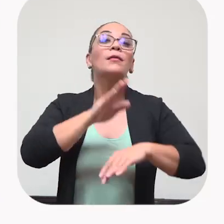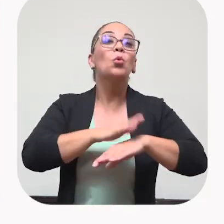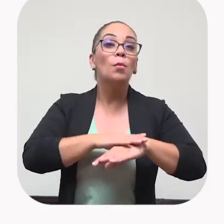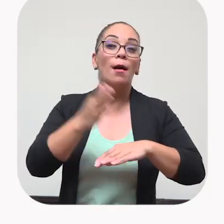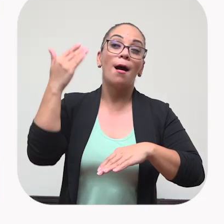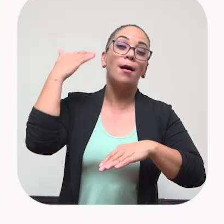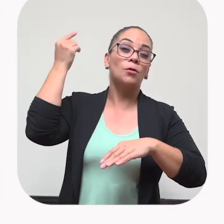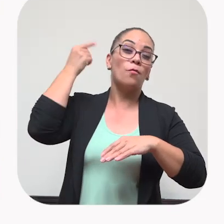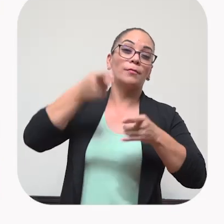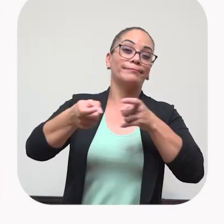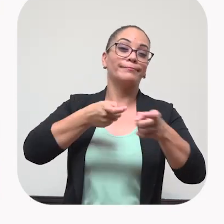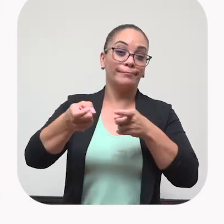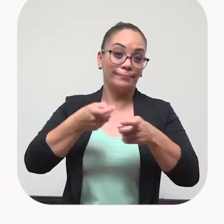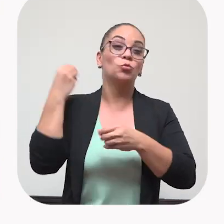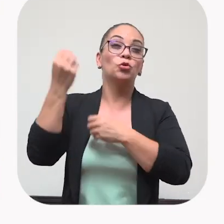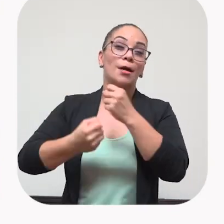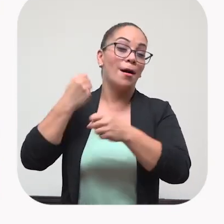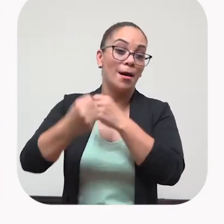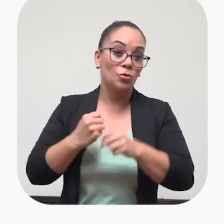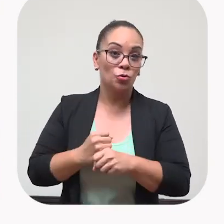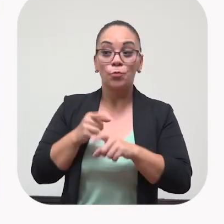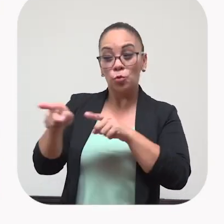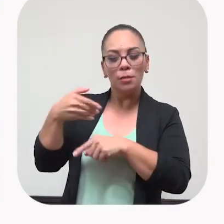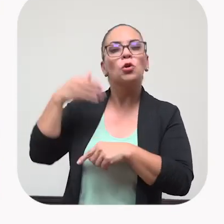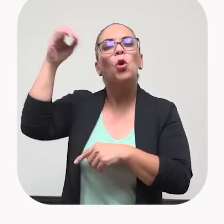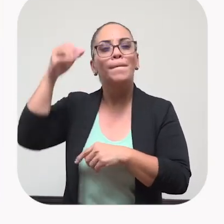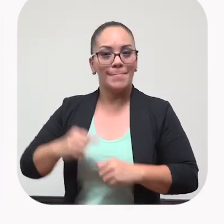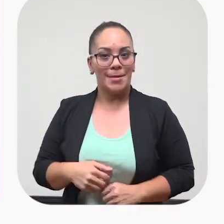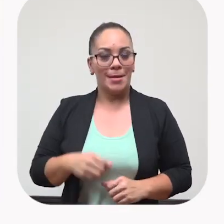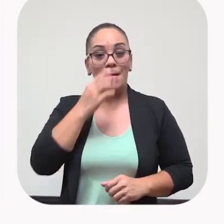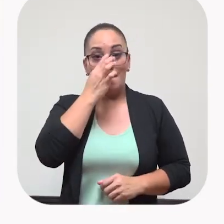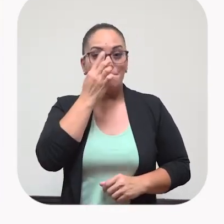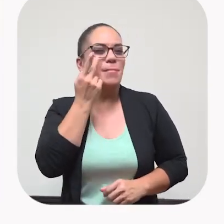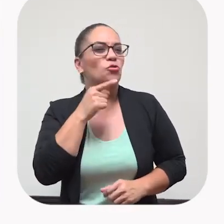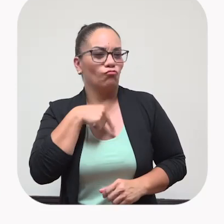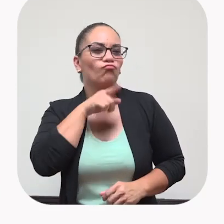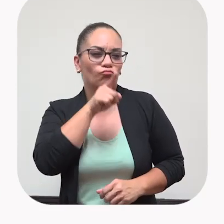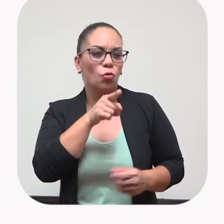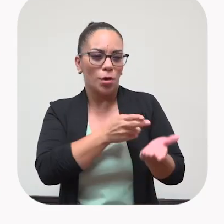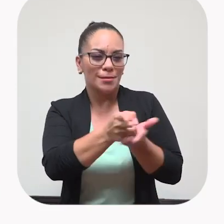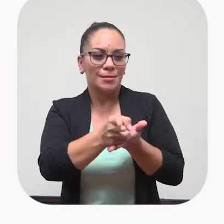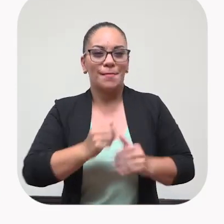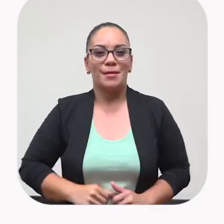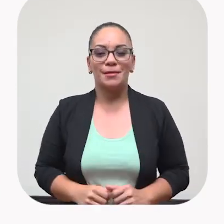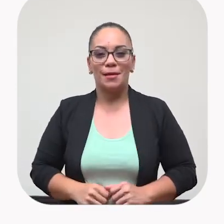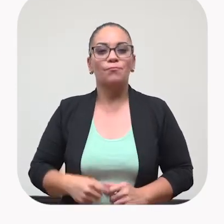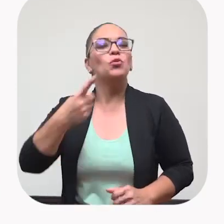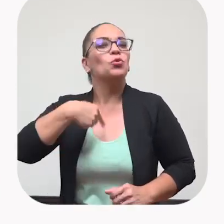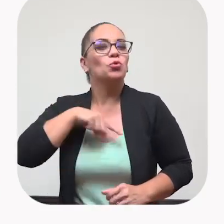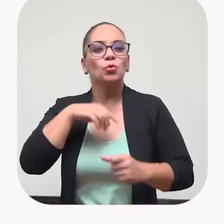se ha administrado el ministerio por años. ¿Usted tiene una opinión en eso? Verás que, sinceramente, nosotros